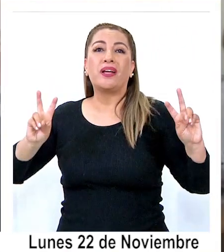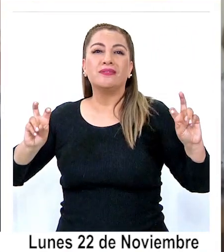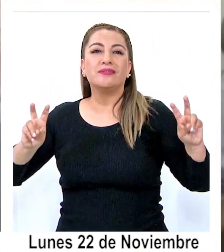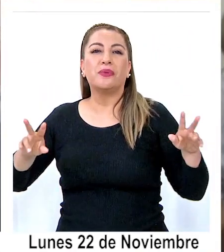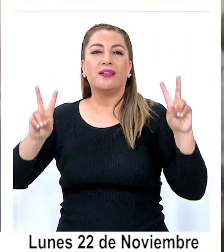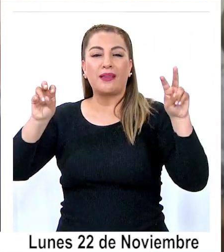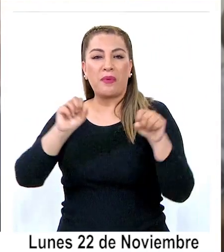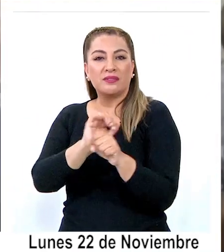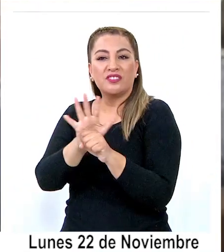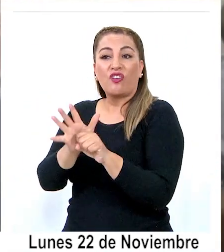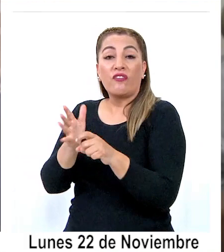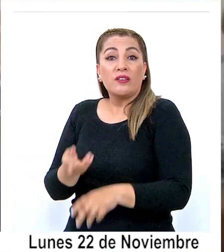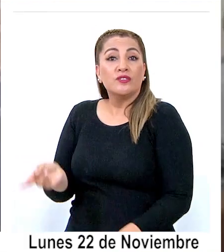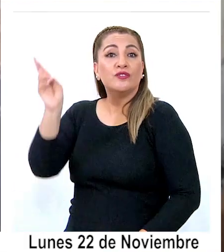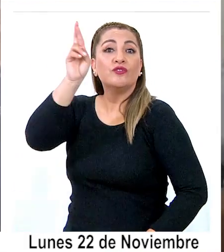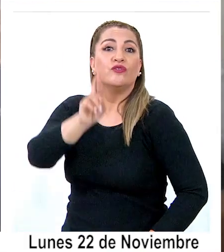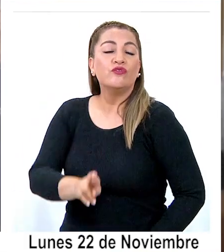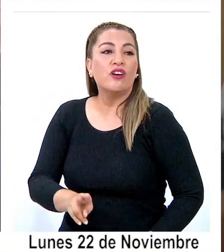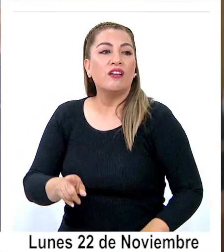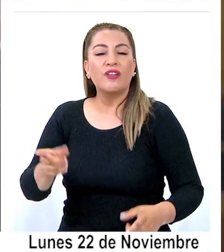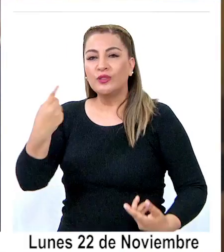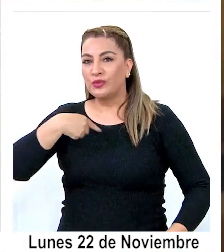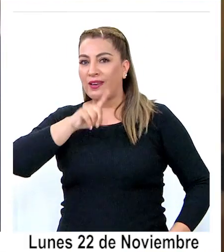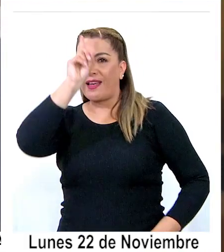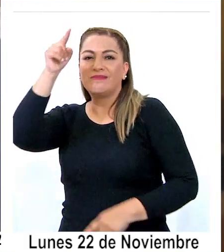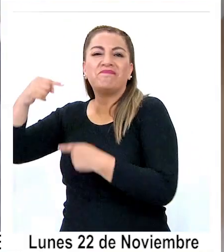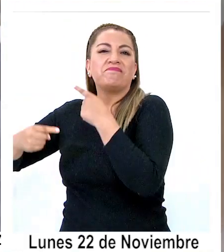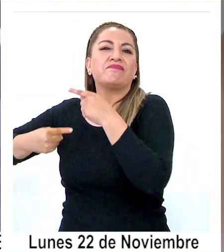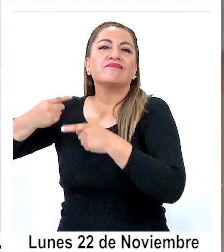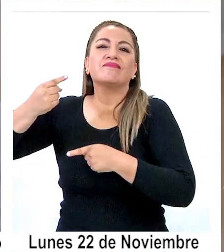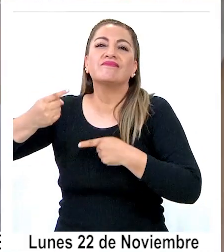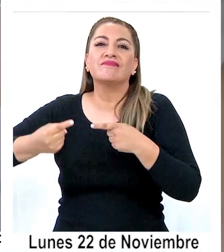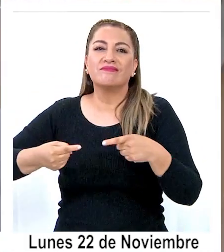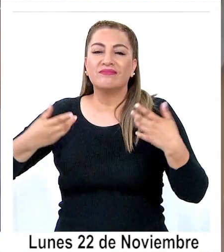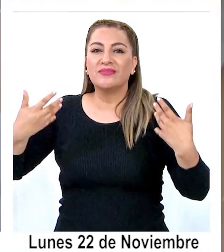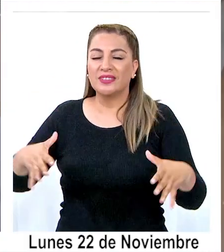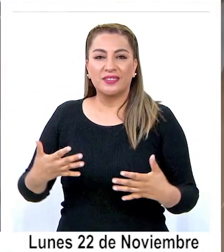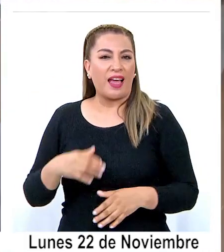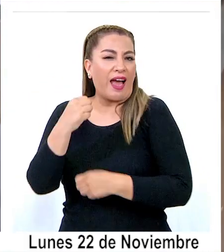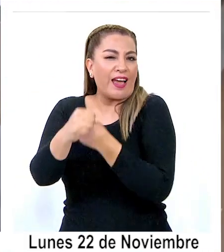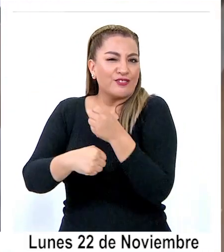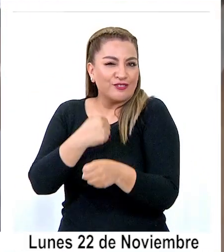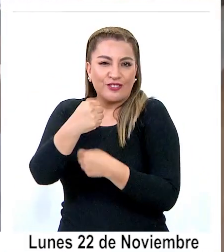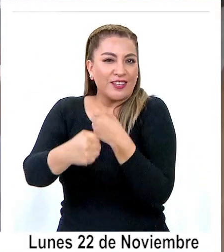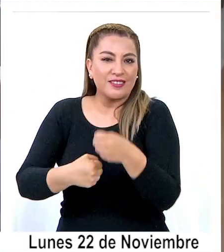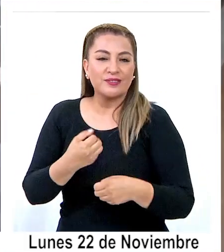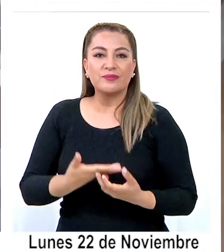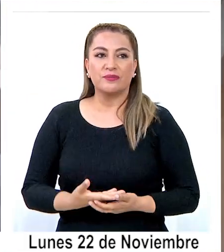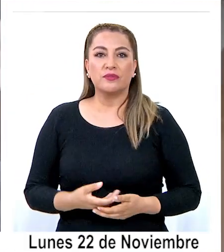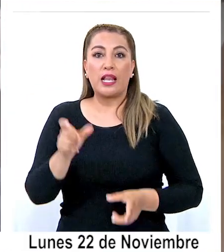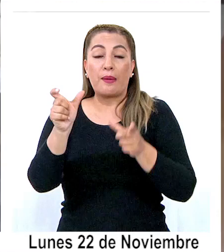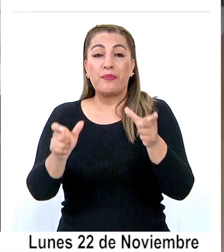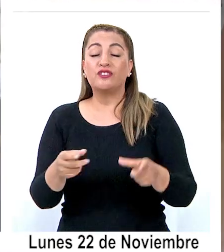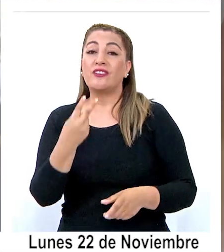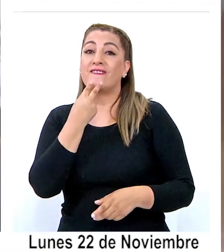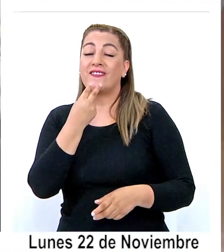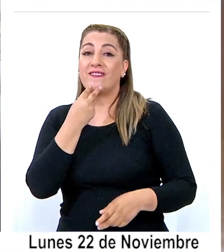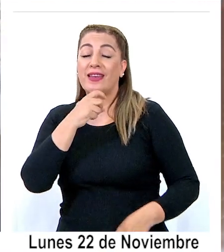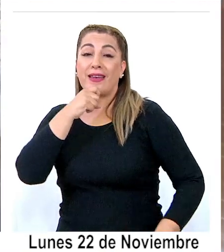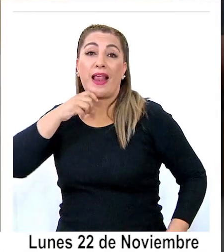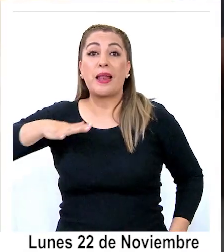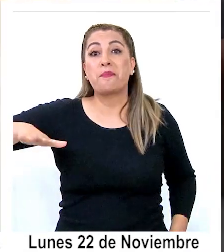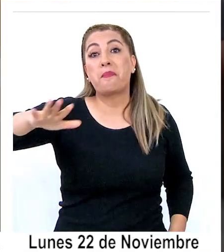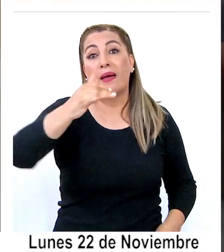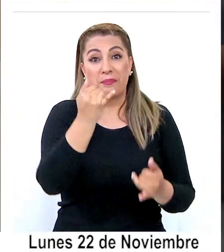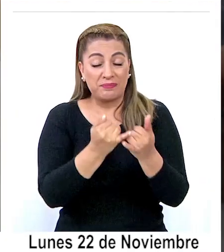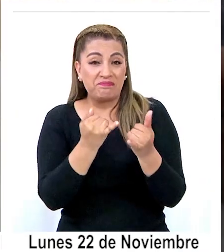pandemia, retomando así una tradición que tiene ya varias décadas. Los pampinos y amigos de La